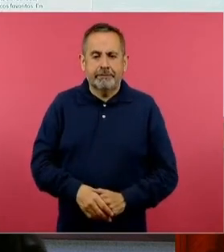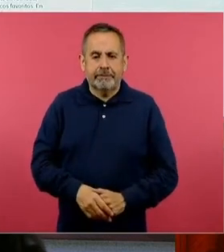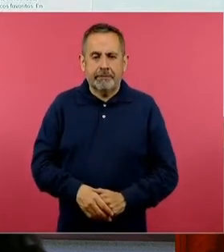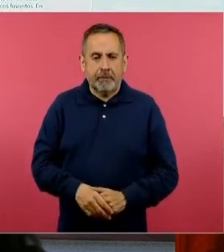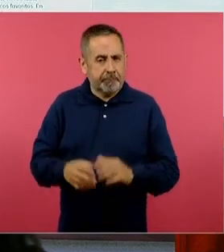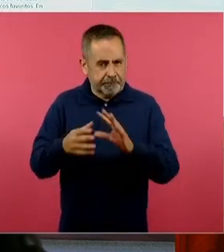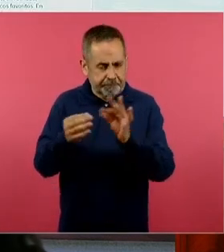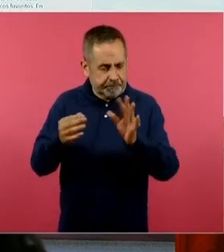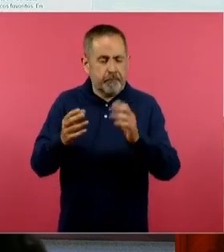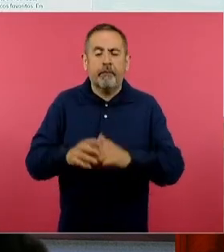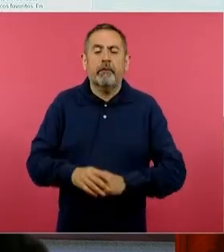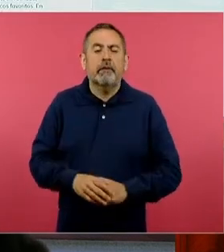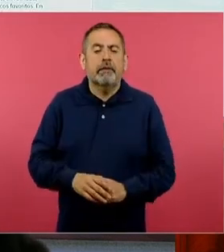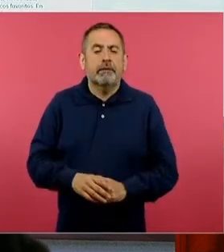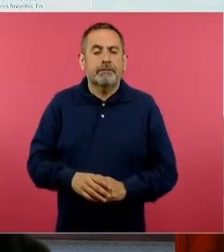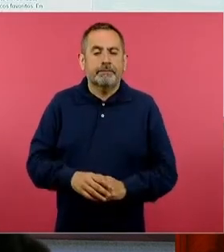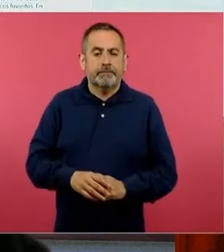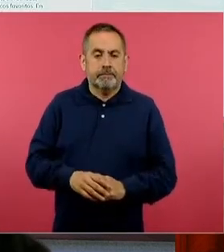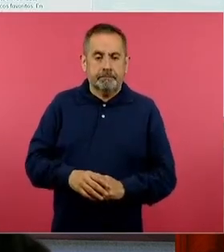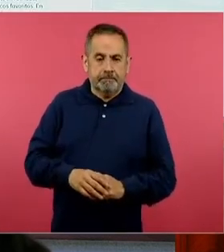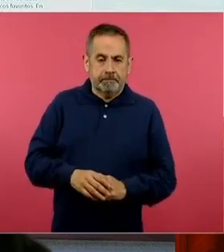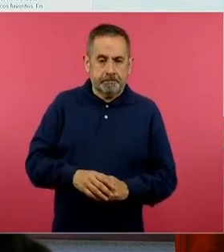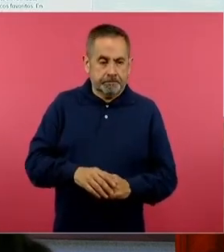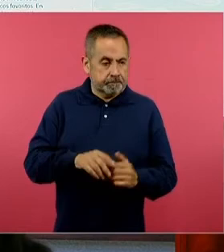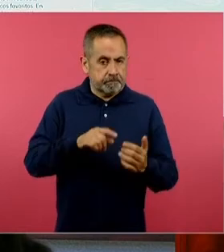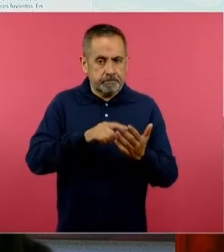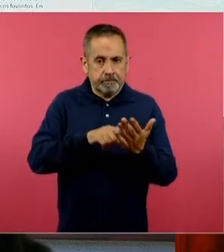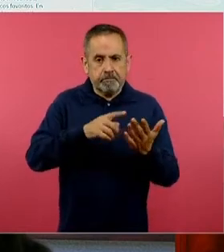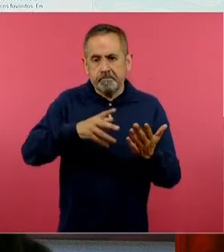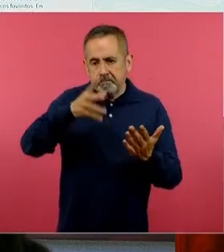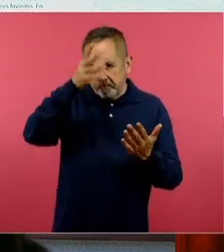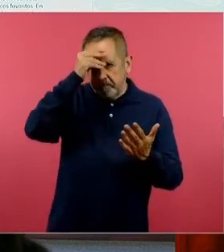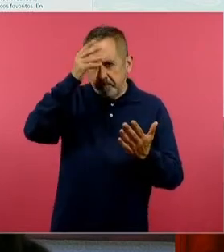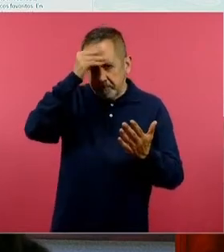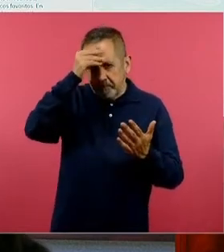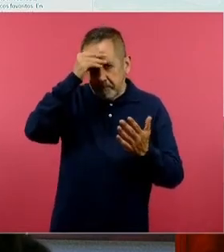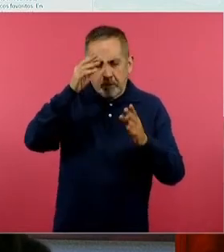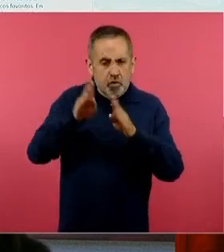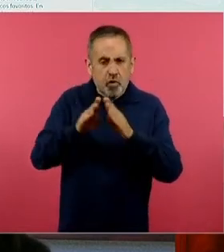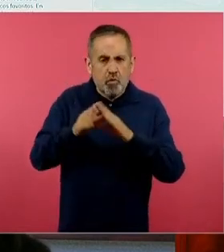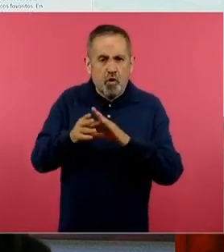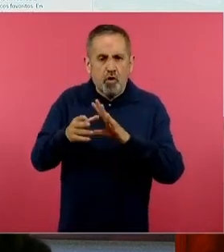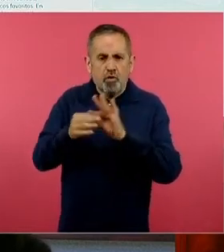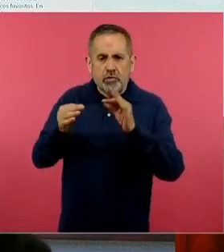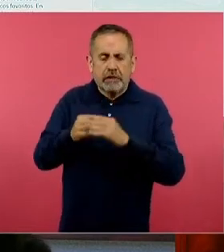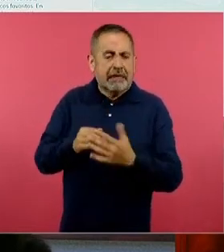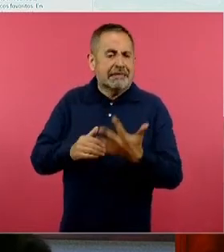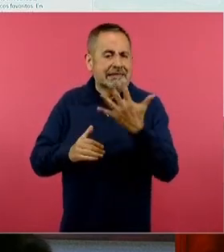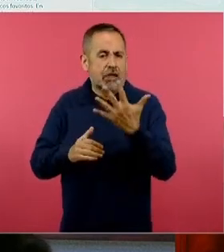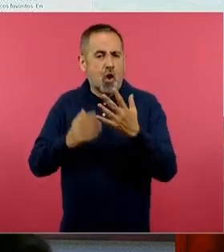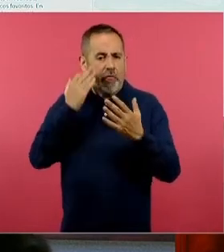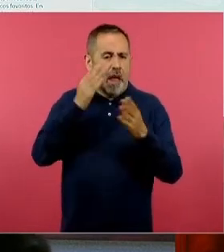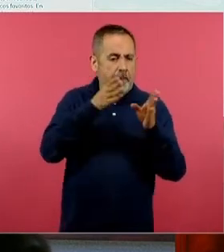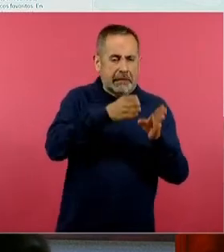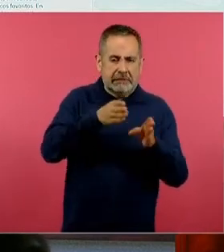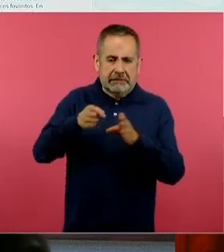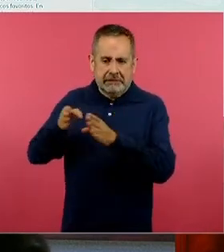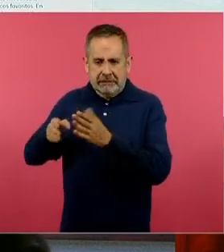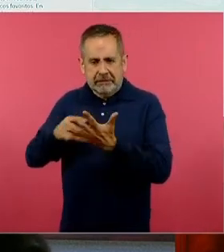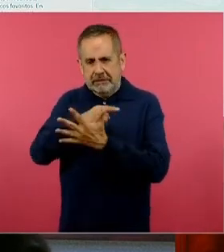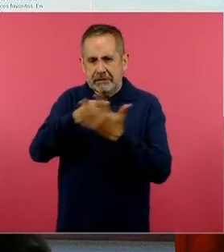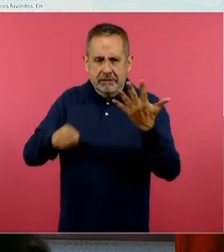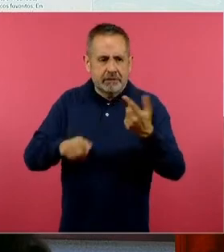Muy bien. Este aprendizaje basado en indagación considera cinco etapas. En la primera de ellas,